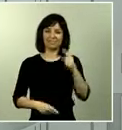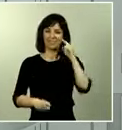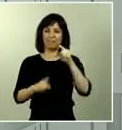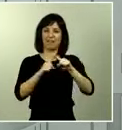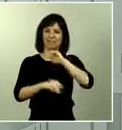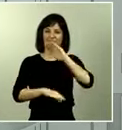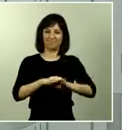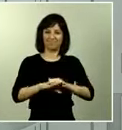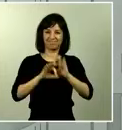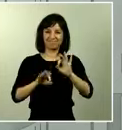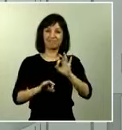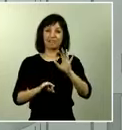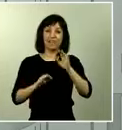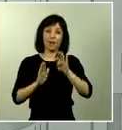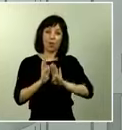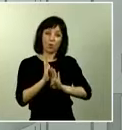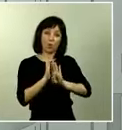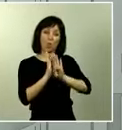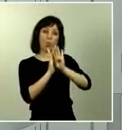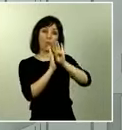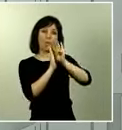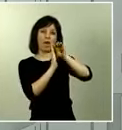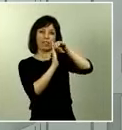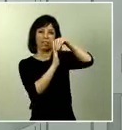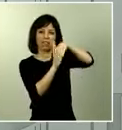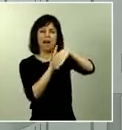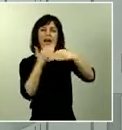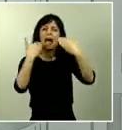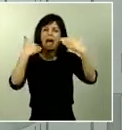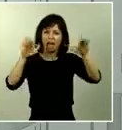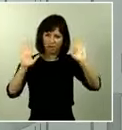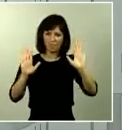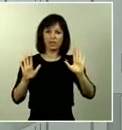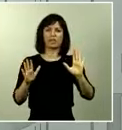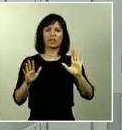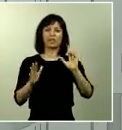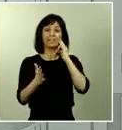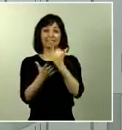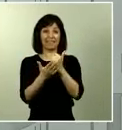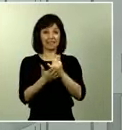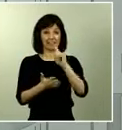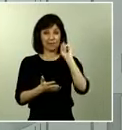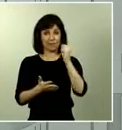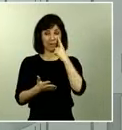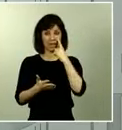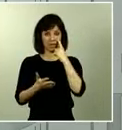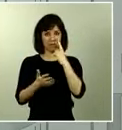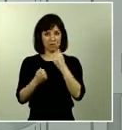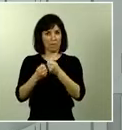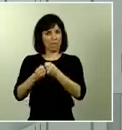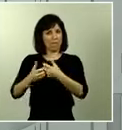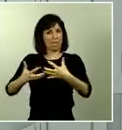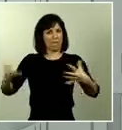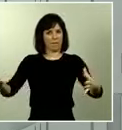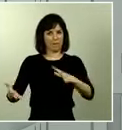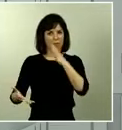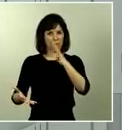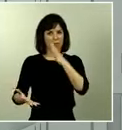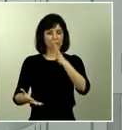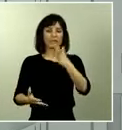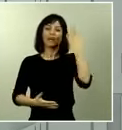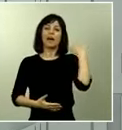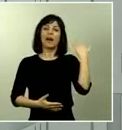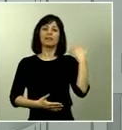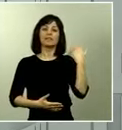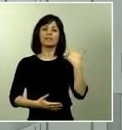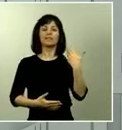pesar de un incremento notable de los test diagnósticos que se están haciendo. pasado de una media, de un promedio